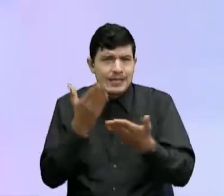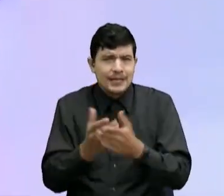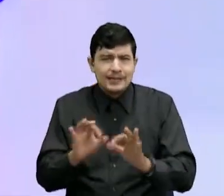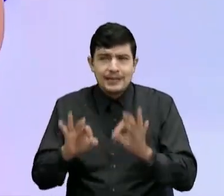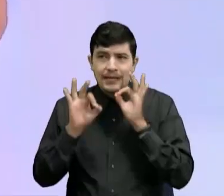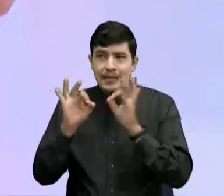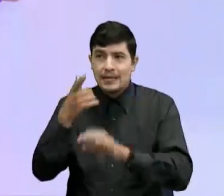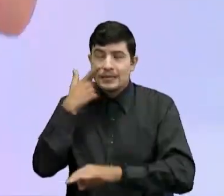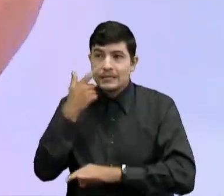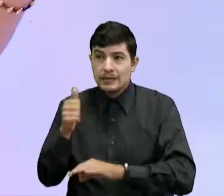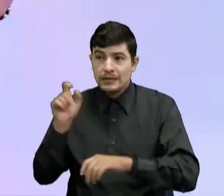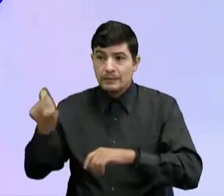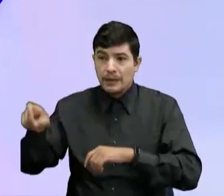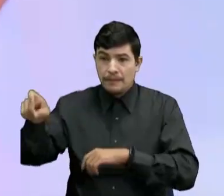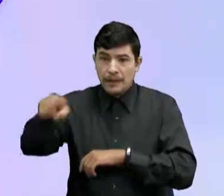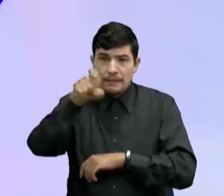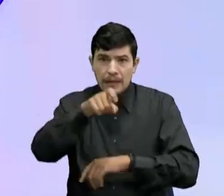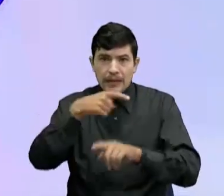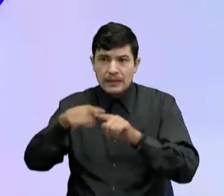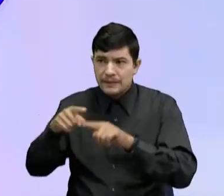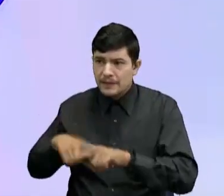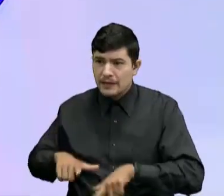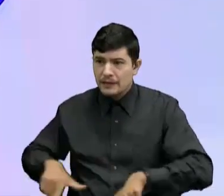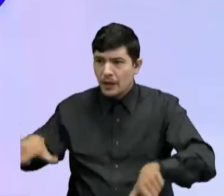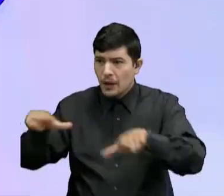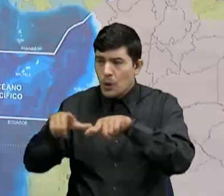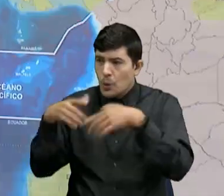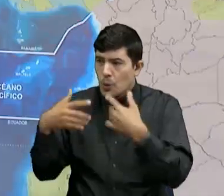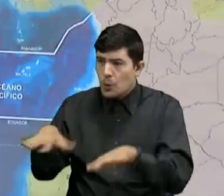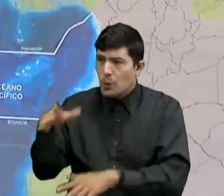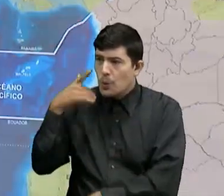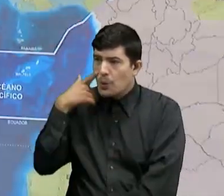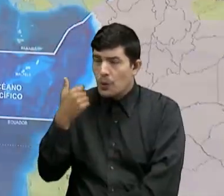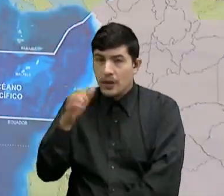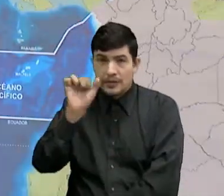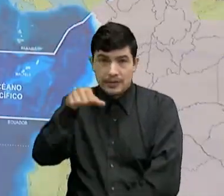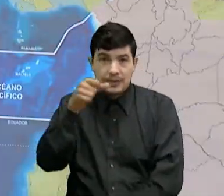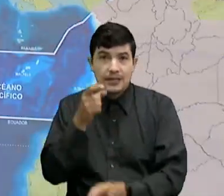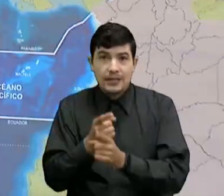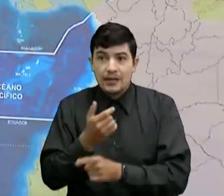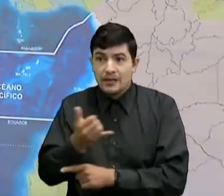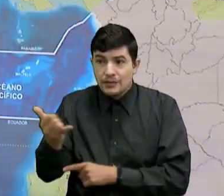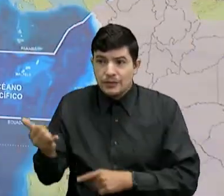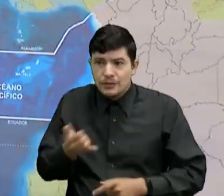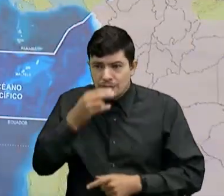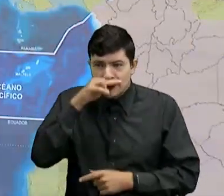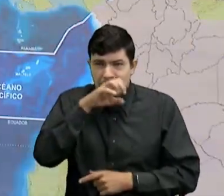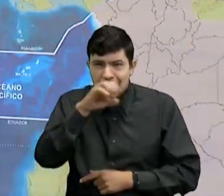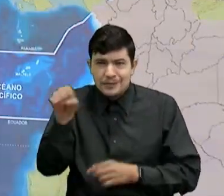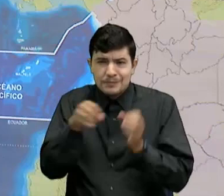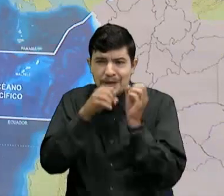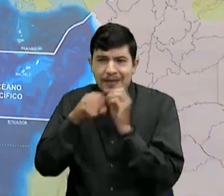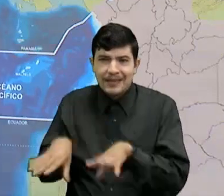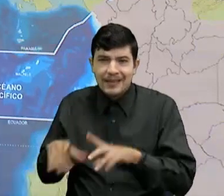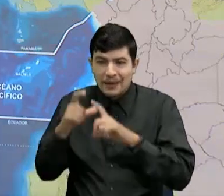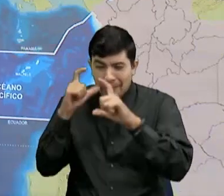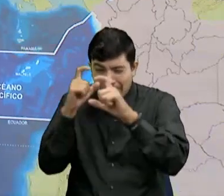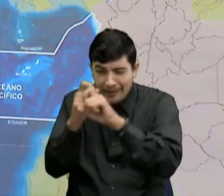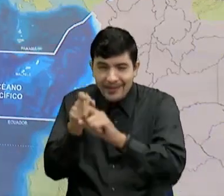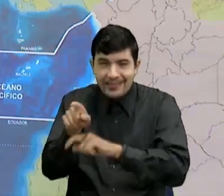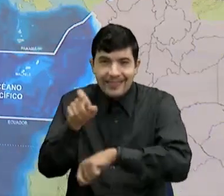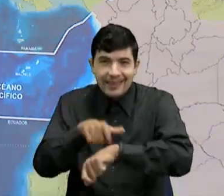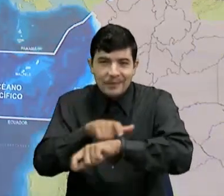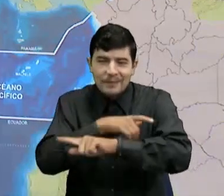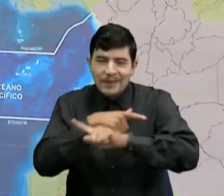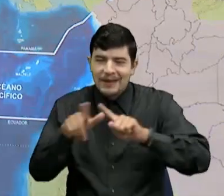reportaje Viajaron a varios lugares ¿No? Chévere Sí mínimo Estaban perdidos Por ahí En algún túnel Del tiempo Porque bueno Pero lo